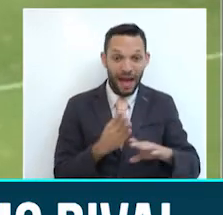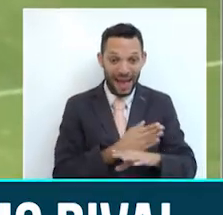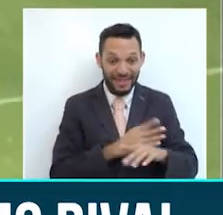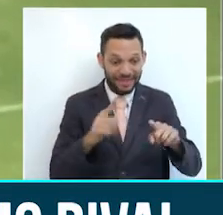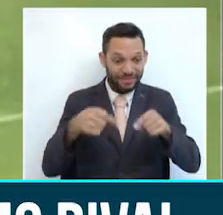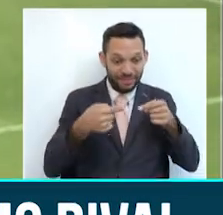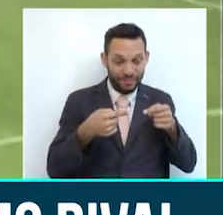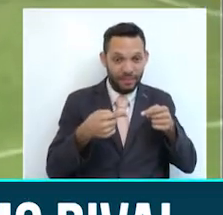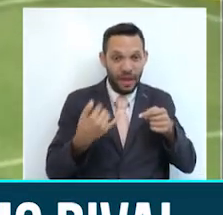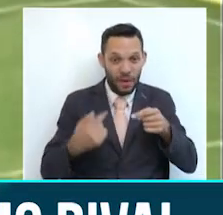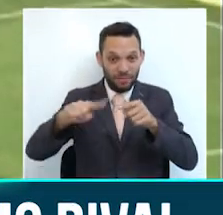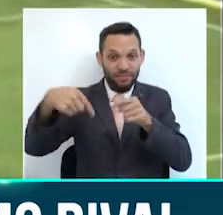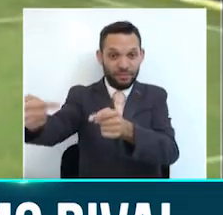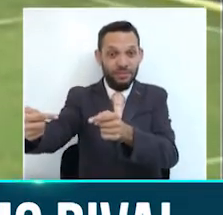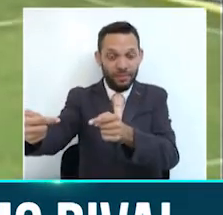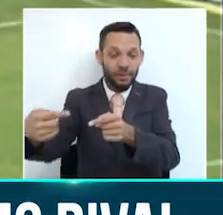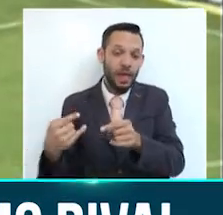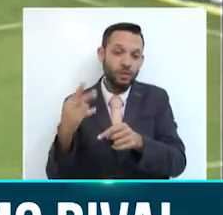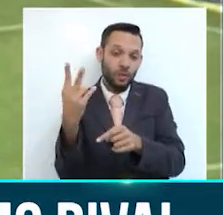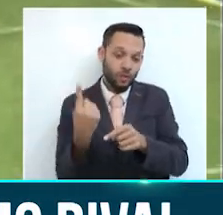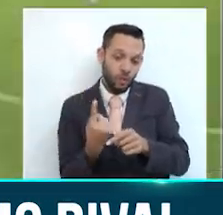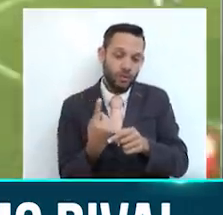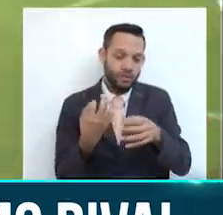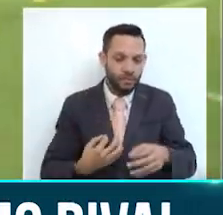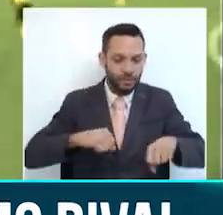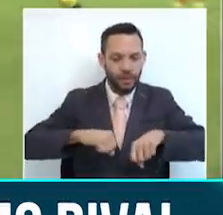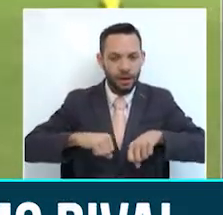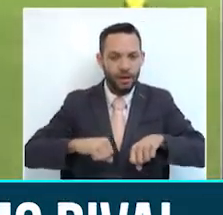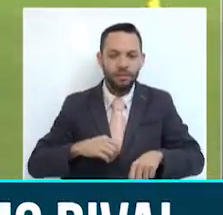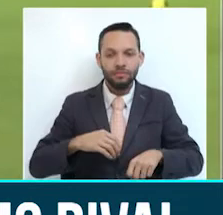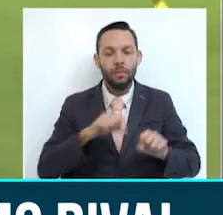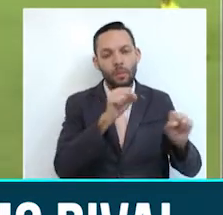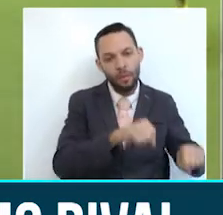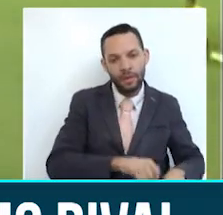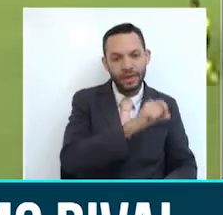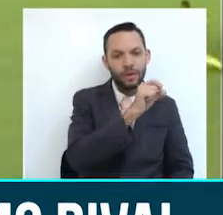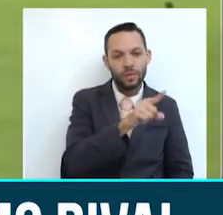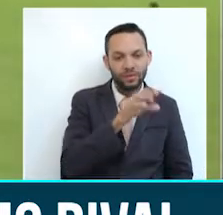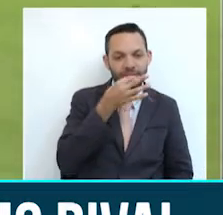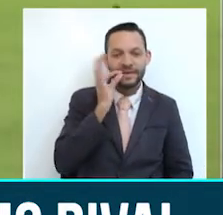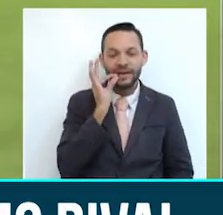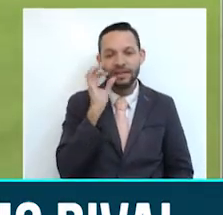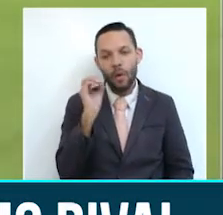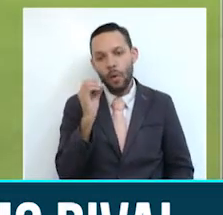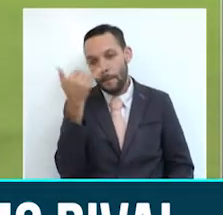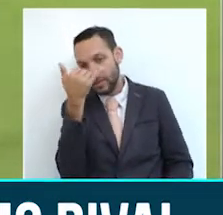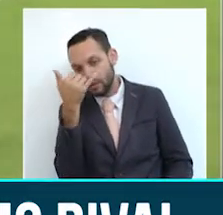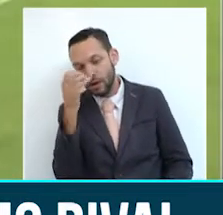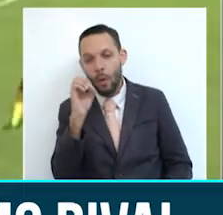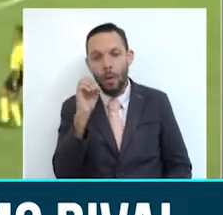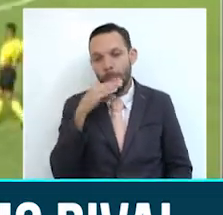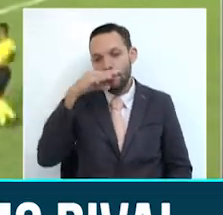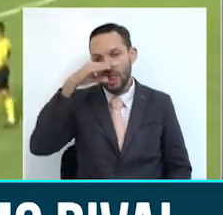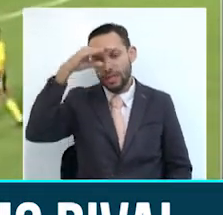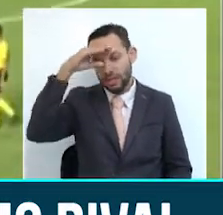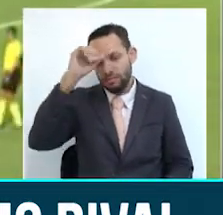apenas transcurriendo la primera parte, esperemos saber, pero será un bonito duelo entre Once Caldas, Millonarios o Medellín. Vamos a ver quién termina ganando